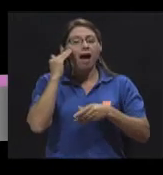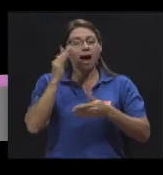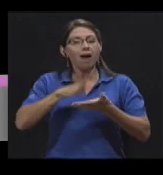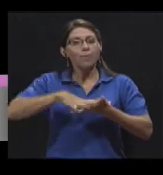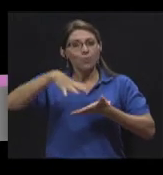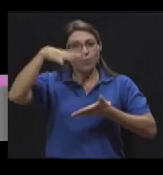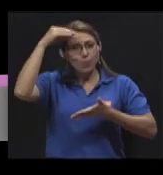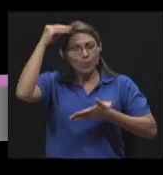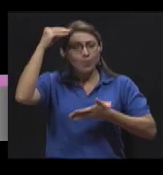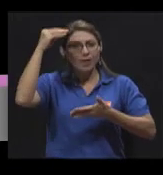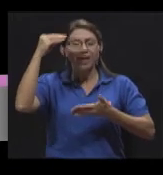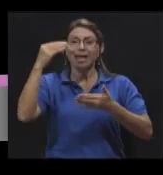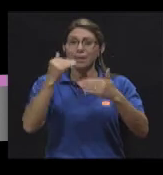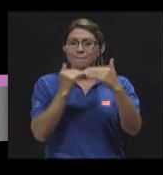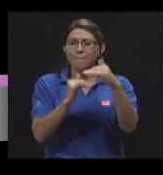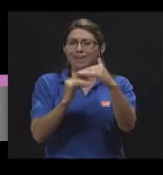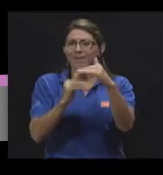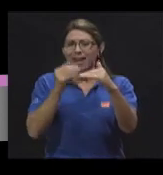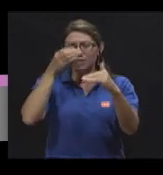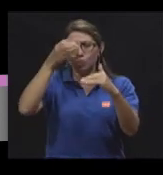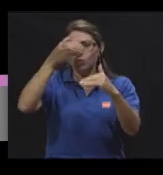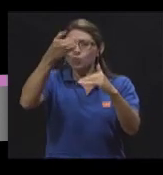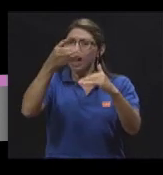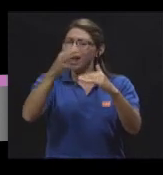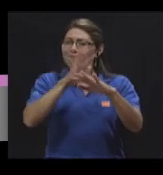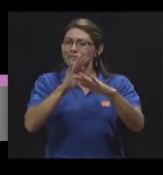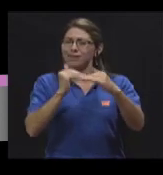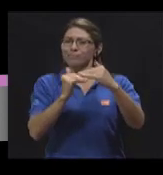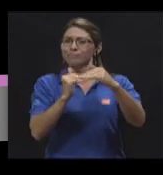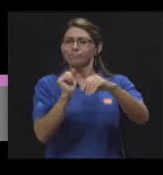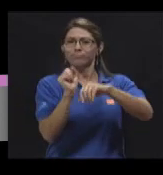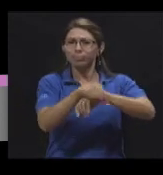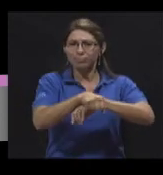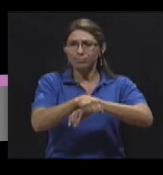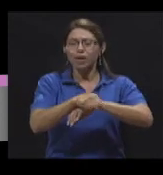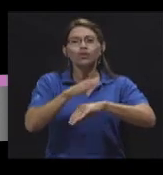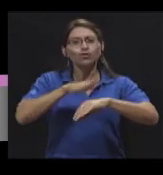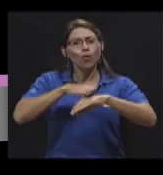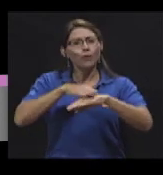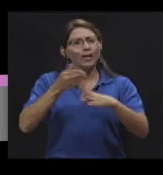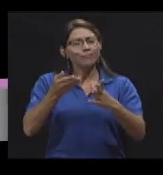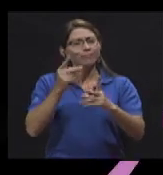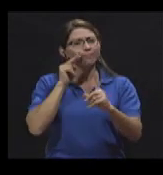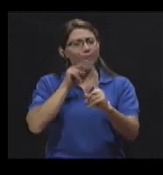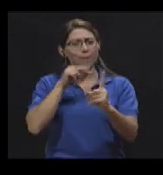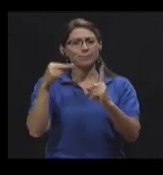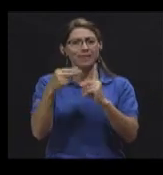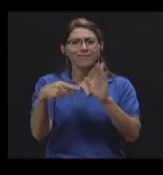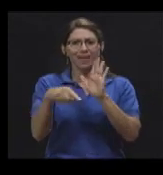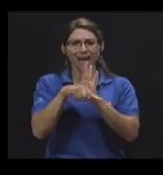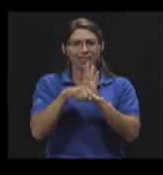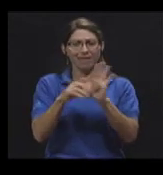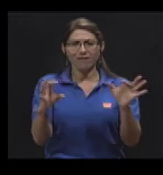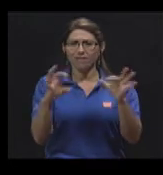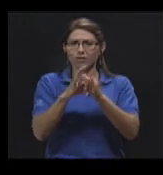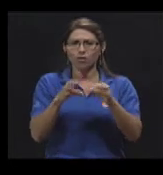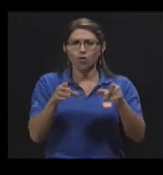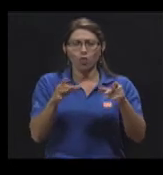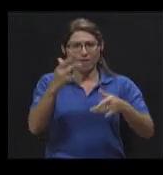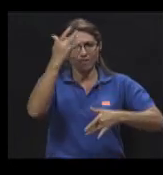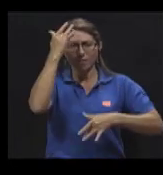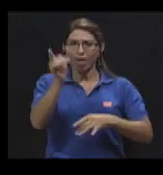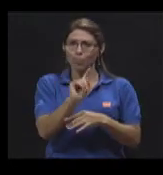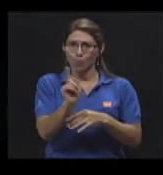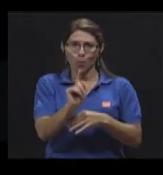hay culturales relacionadas a una perspectiva negativa en relación con la enfermedad, podemos ir rompiendo también el mito